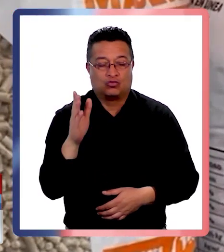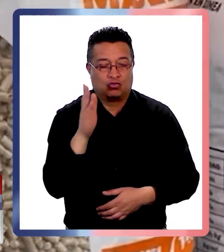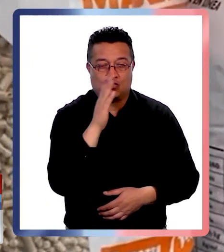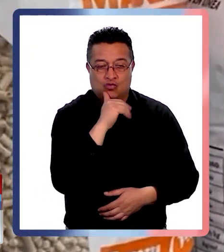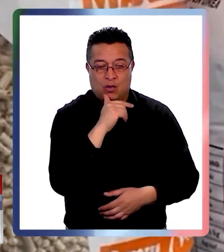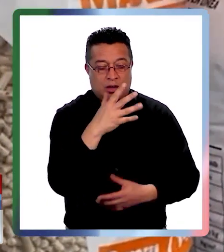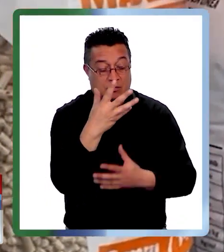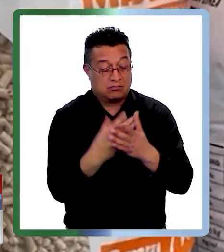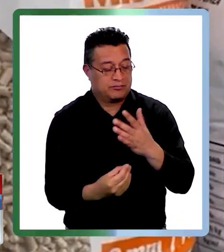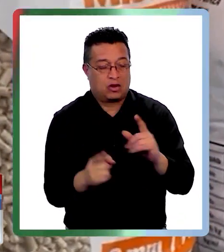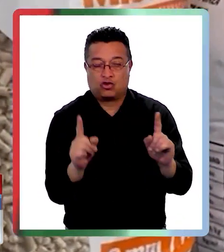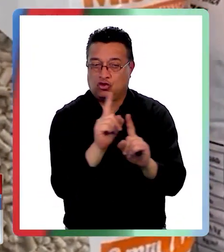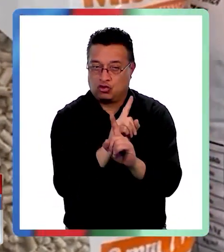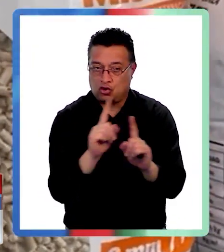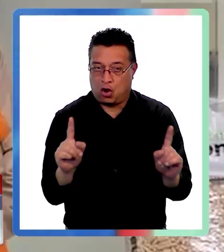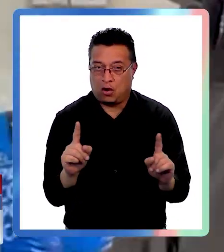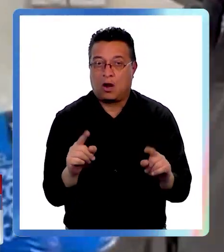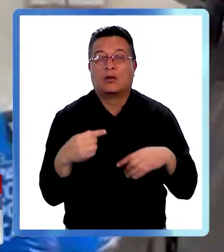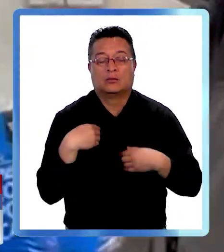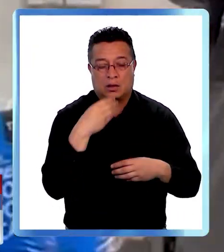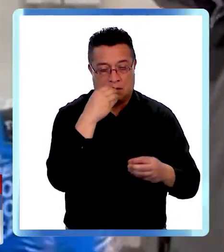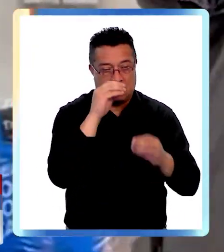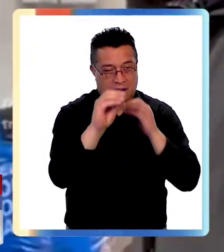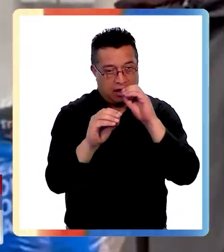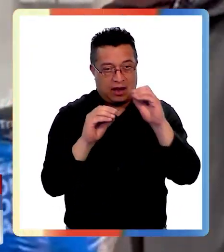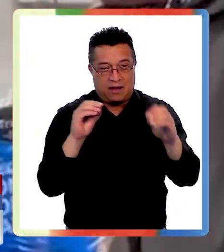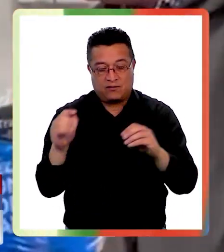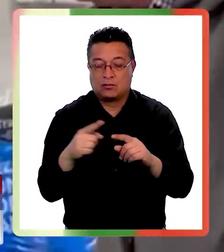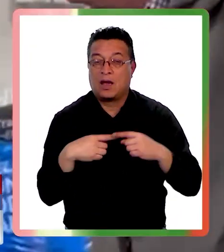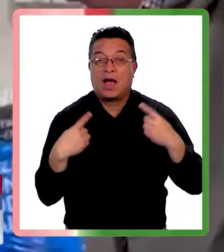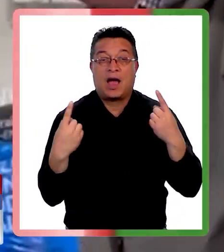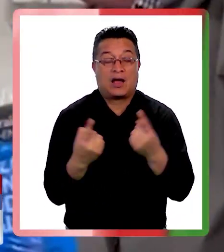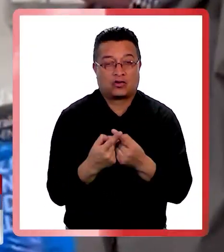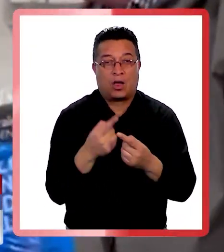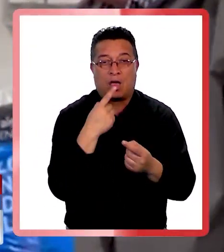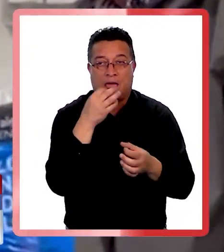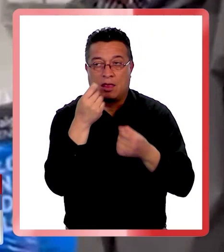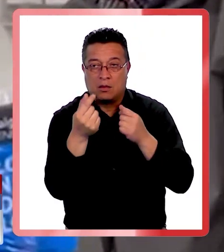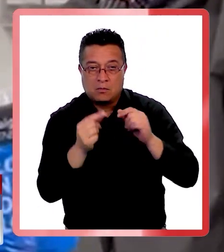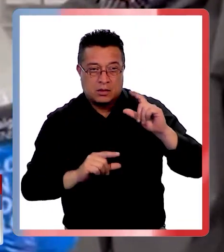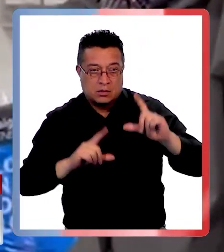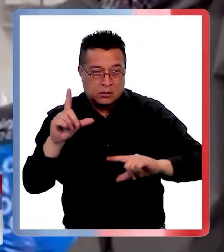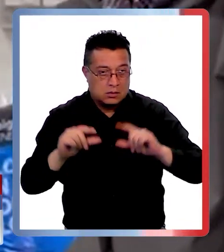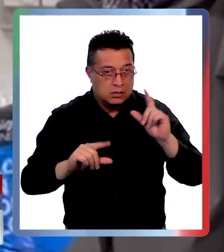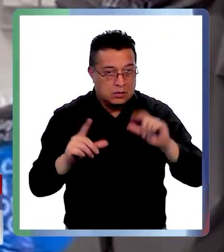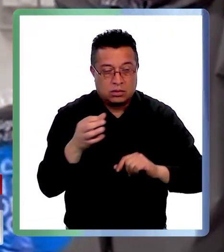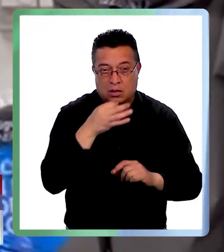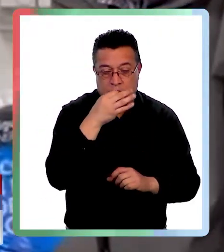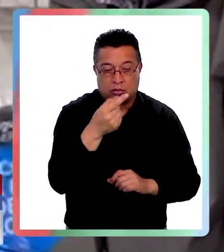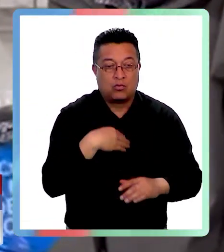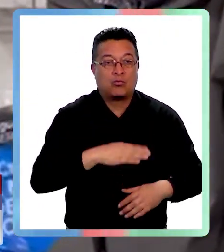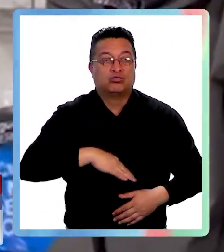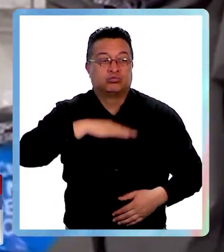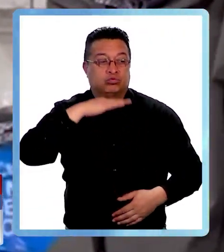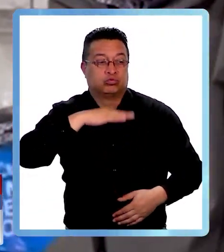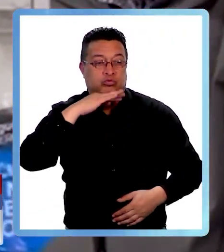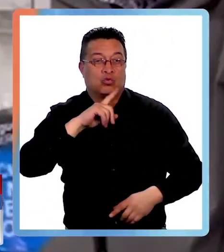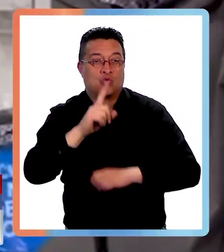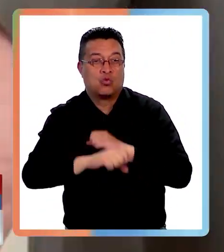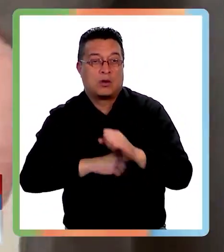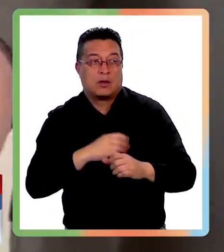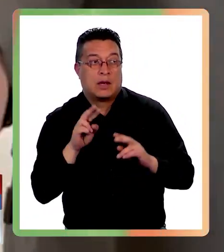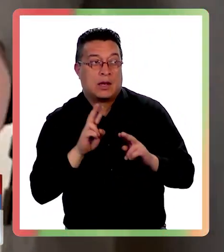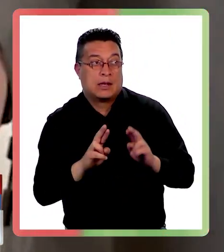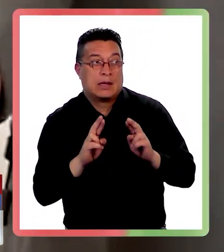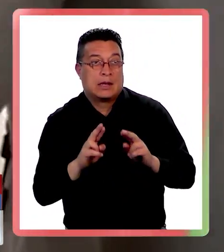un quiebre de stock y también queremos hacer un llamado ¿no cierto? a todos aquellos especuladores que se estoquean año a año esperando